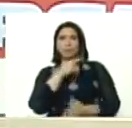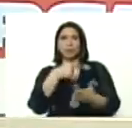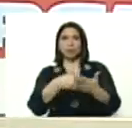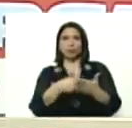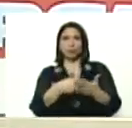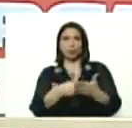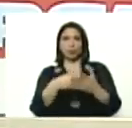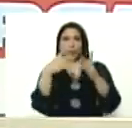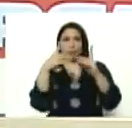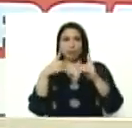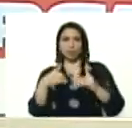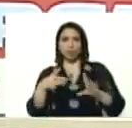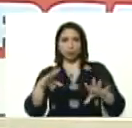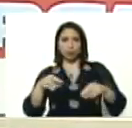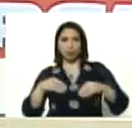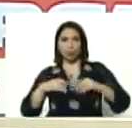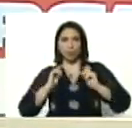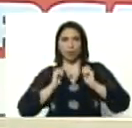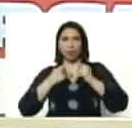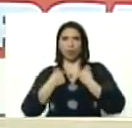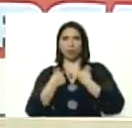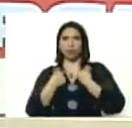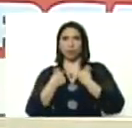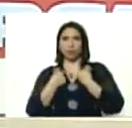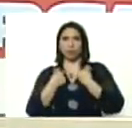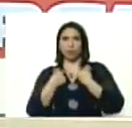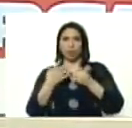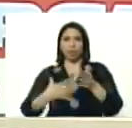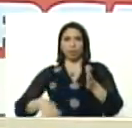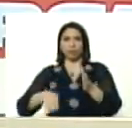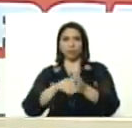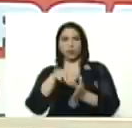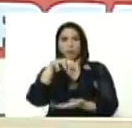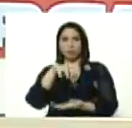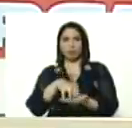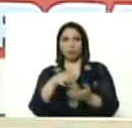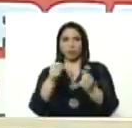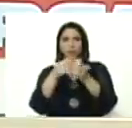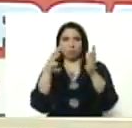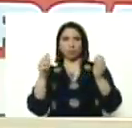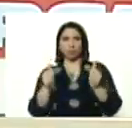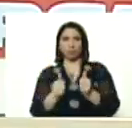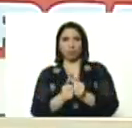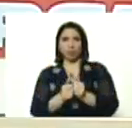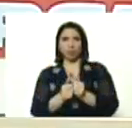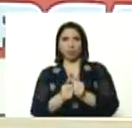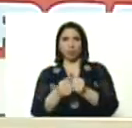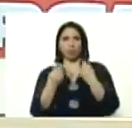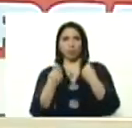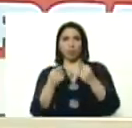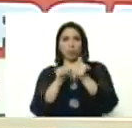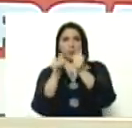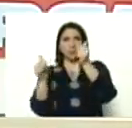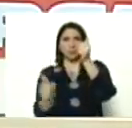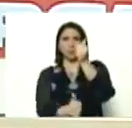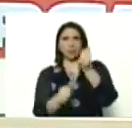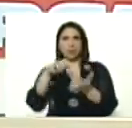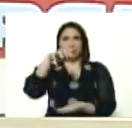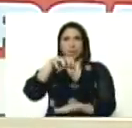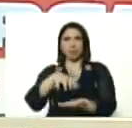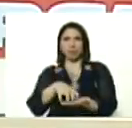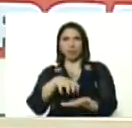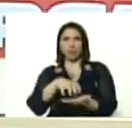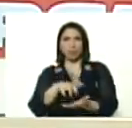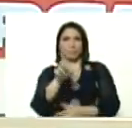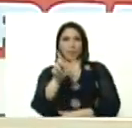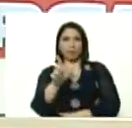la decisión tomada, que Aristóbulo Isturí, regresa al Estado de Anzuategui, como vicepresidente del Estado, del partido,